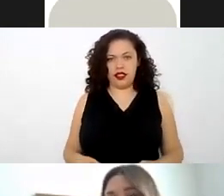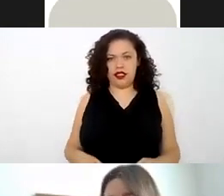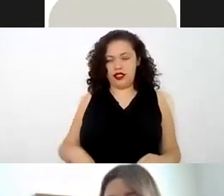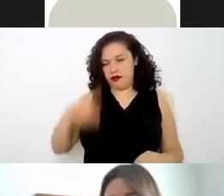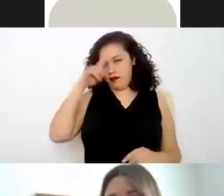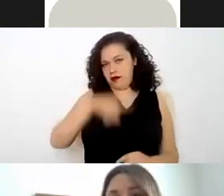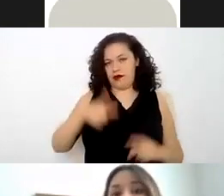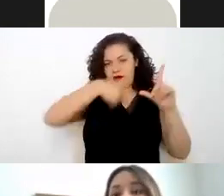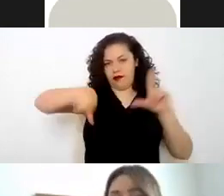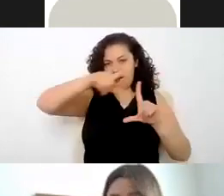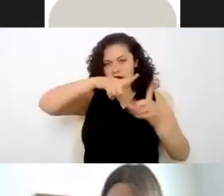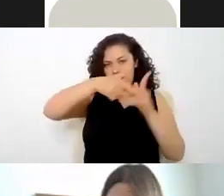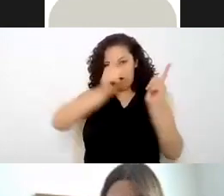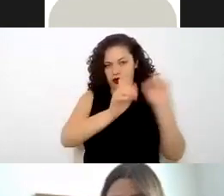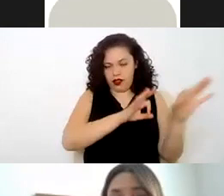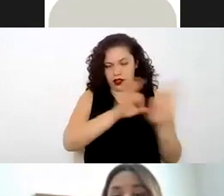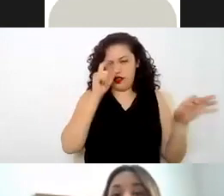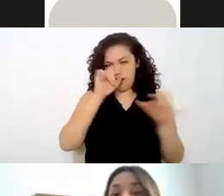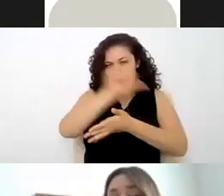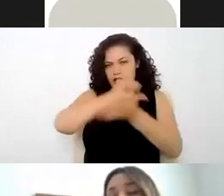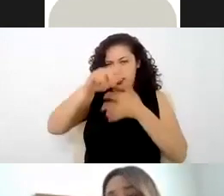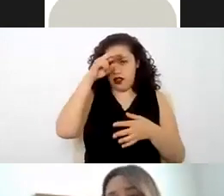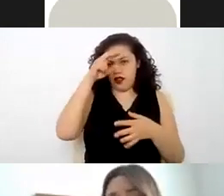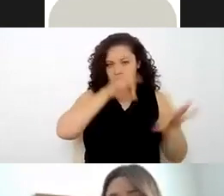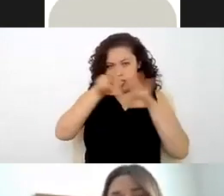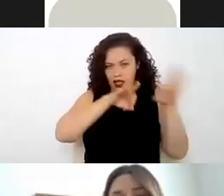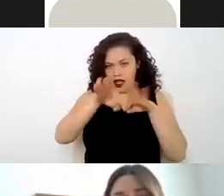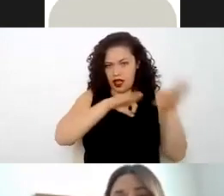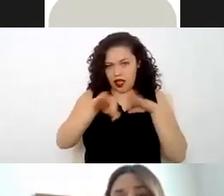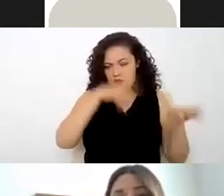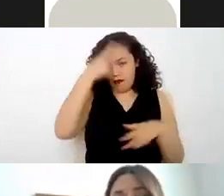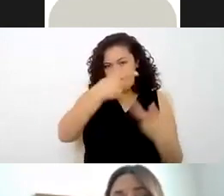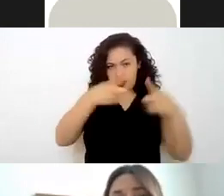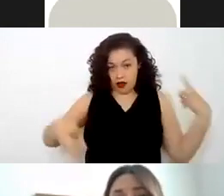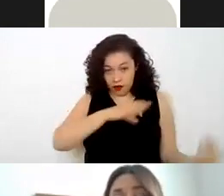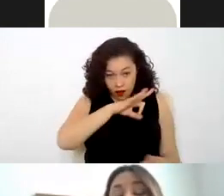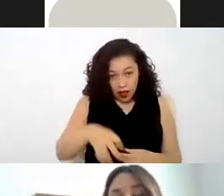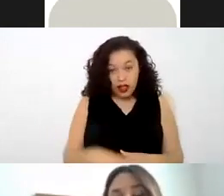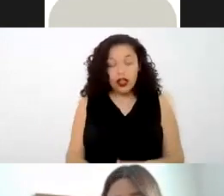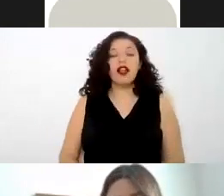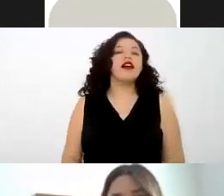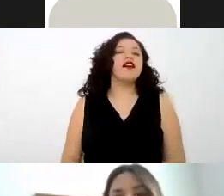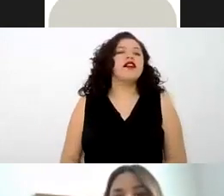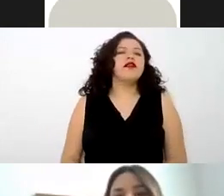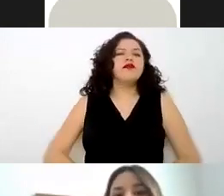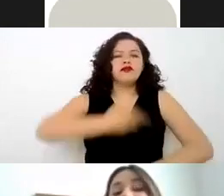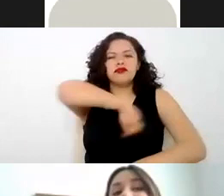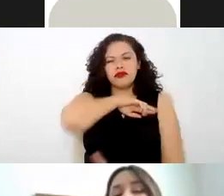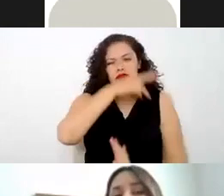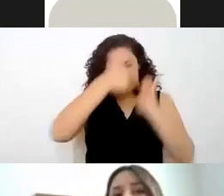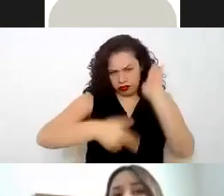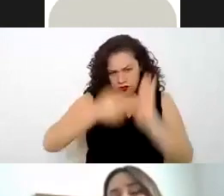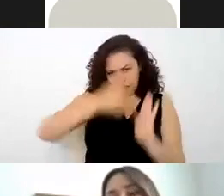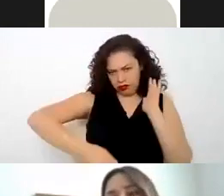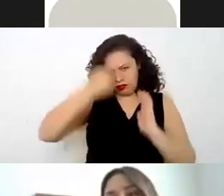plantilla de trabajadores y de nuestro centro de trabajo y se puedan desarrollar en él proporcionar las herramientas tener